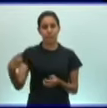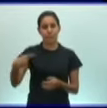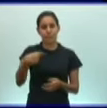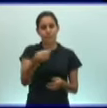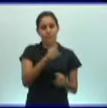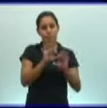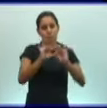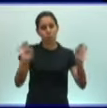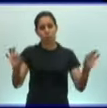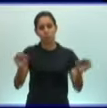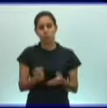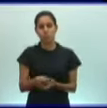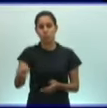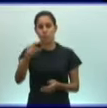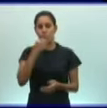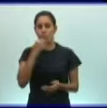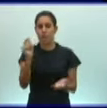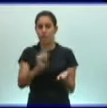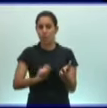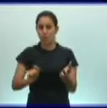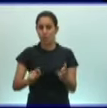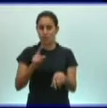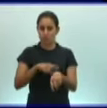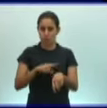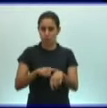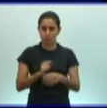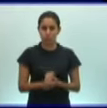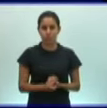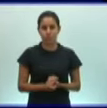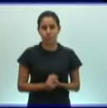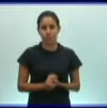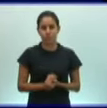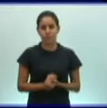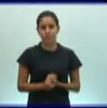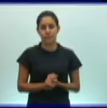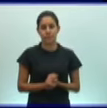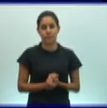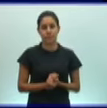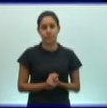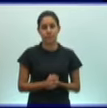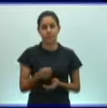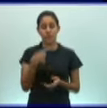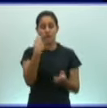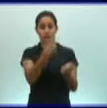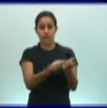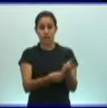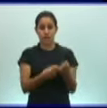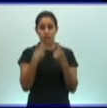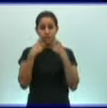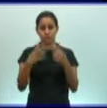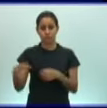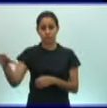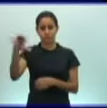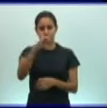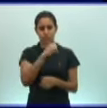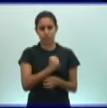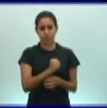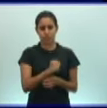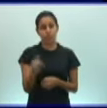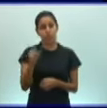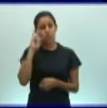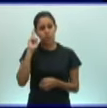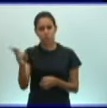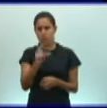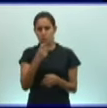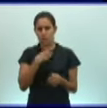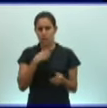Les doy un tiempo para que ustedes puedan copiar estas características generales. Recuerden que si no tienen tiempo,